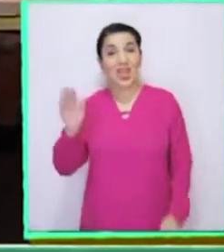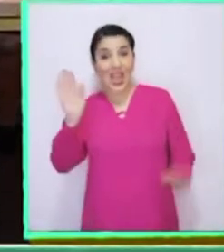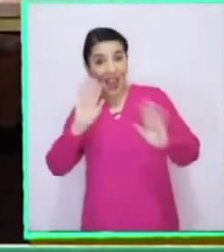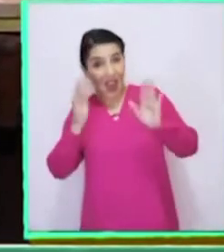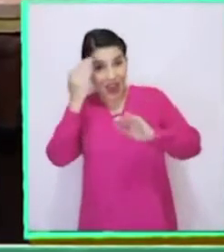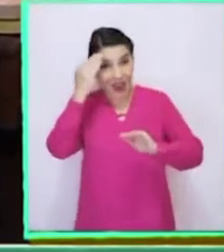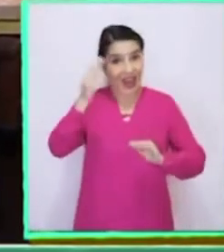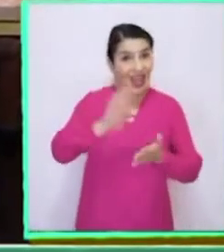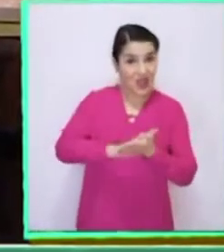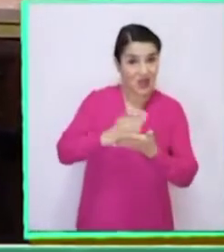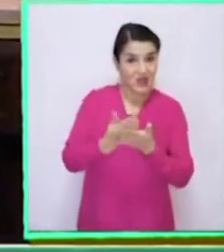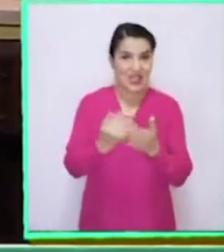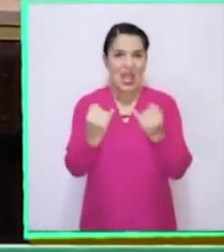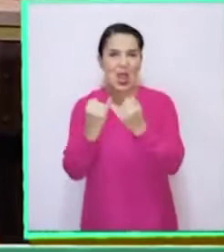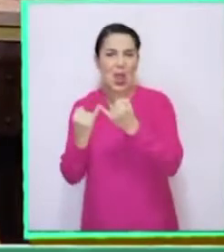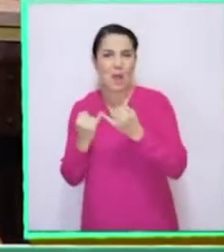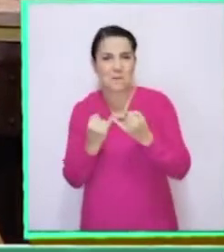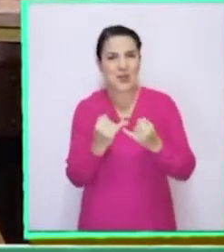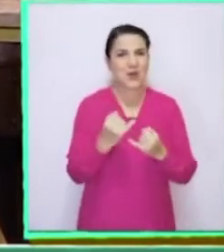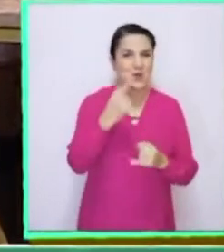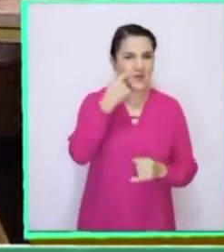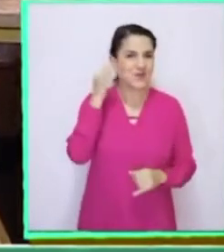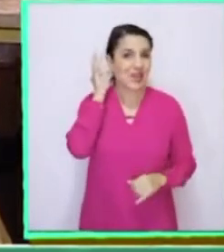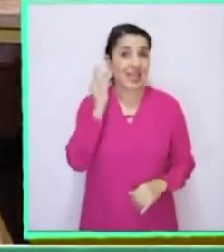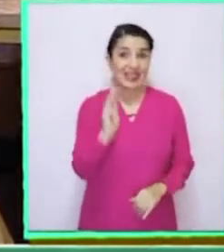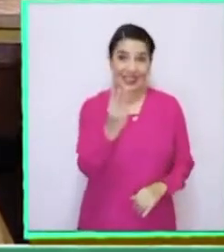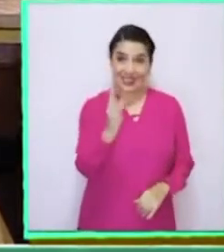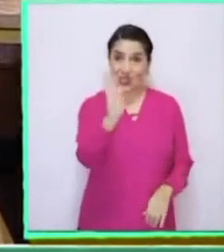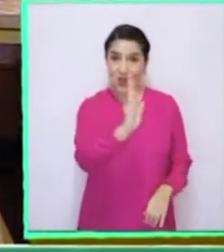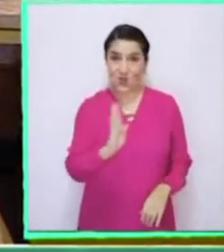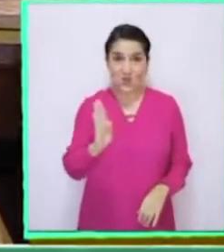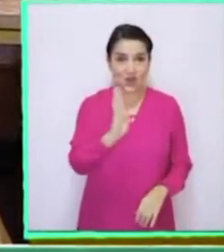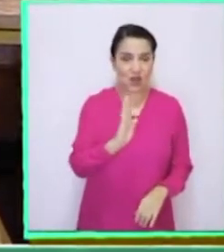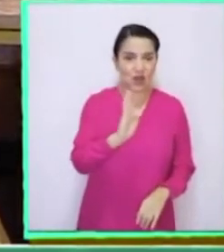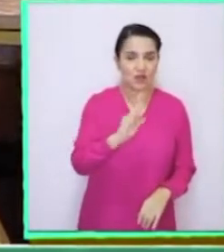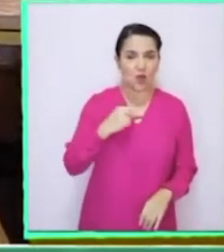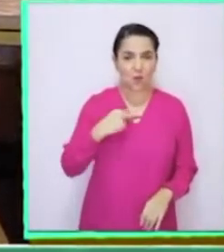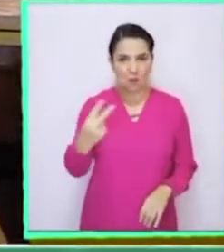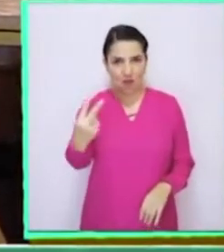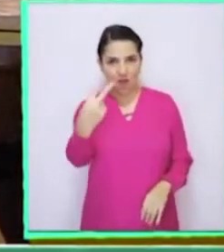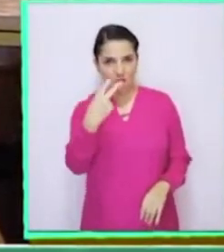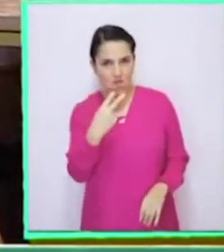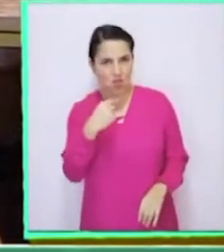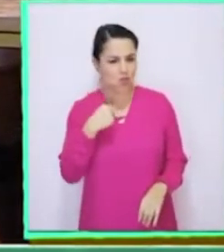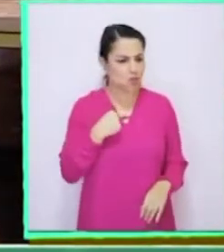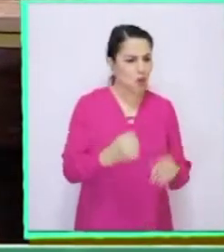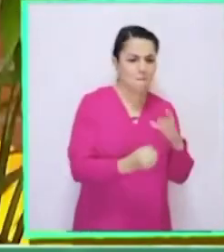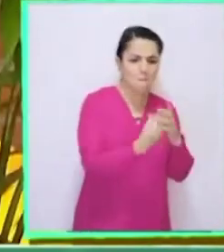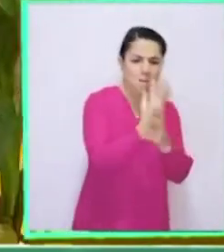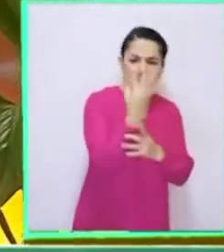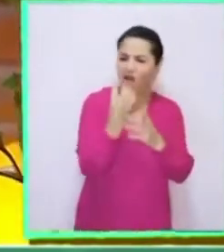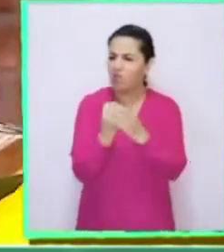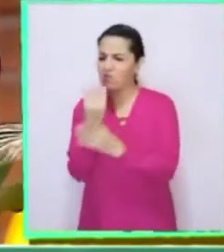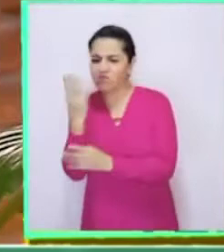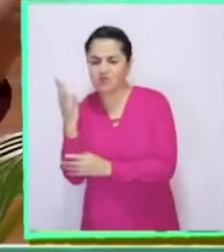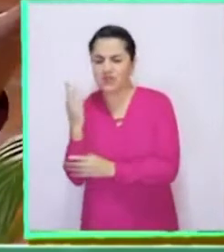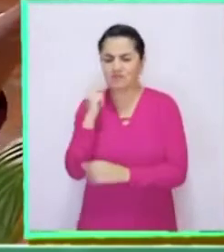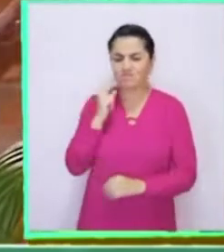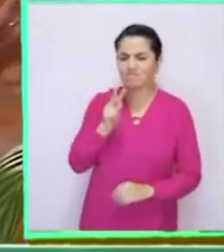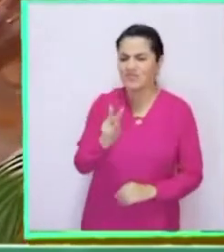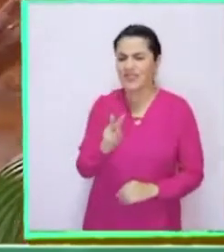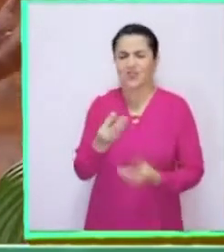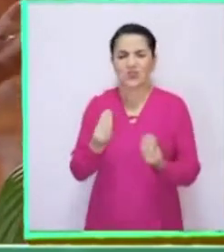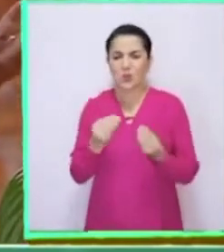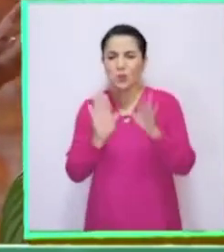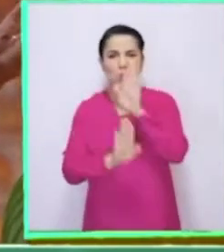¡Hola! ¿Cómo están mis amigos y amigas de Tercero Básico? Justo me pillaron mirando estas plantas y pensando en qué